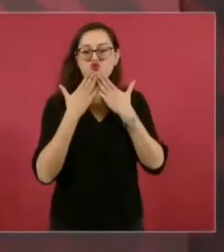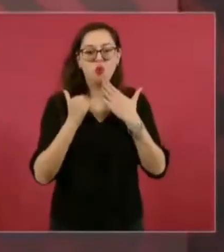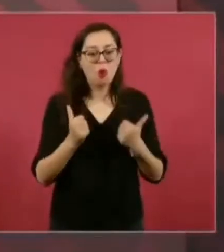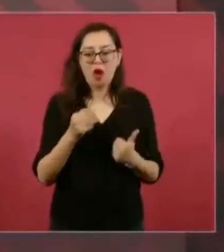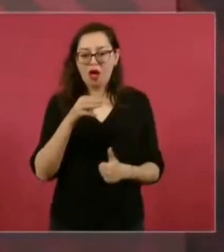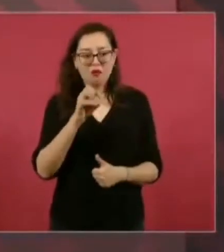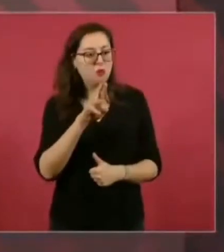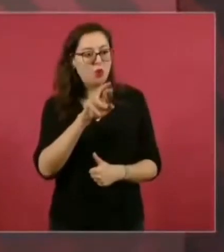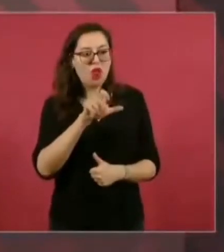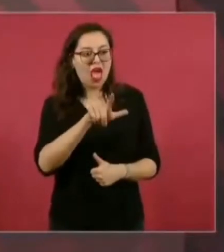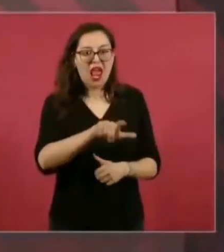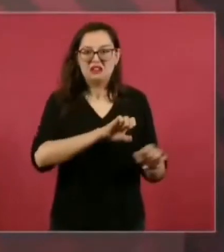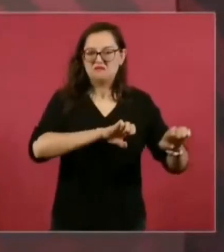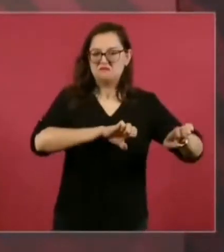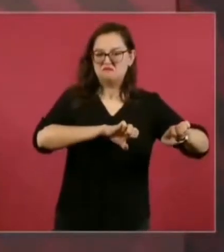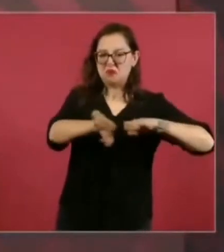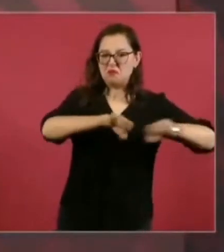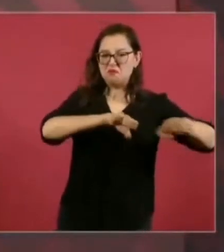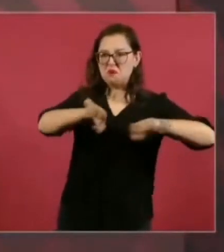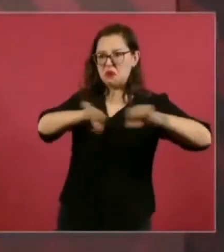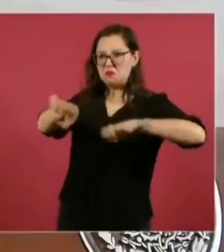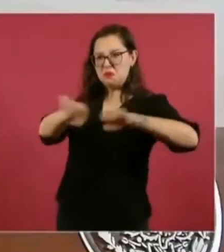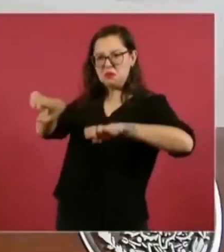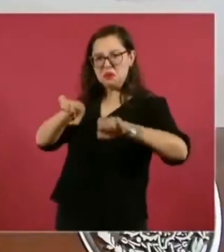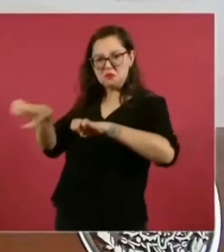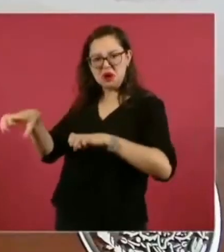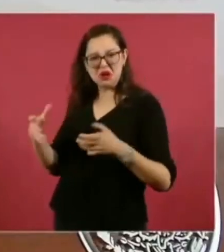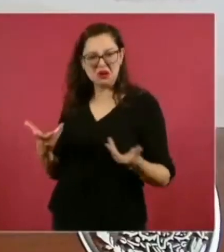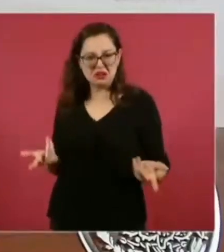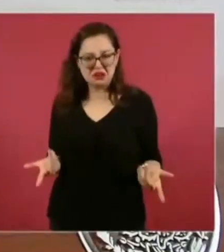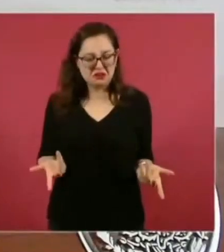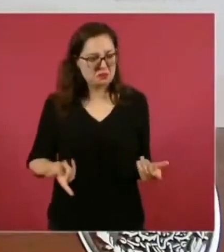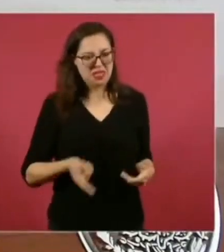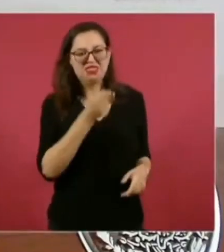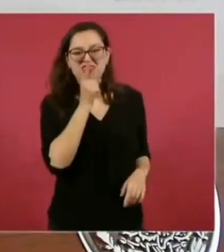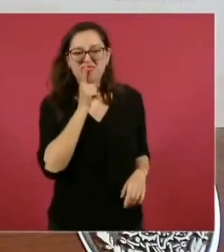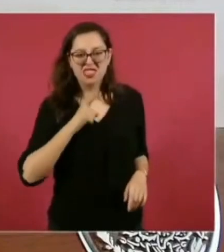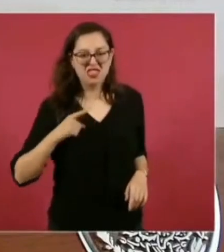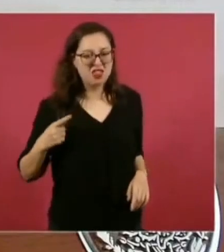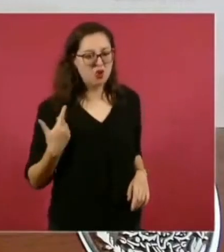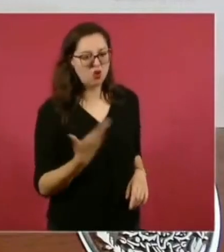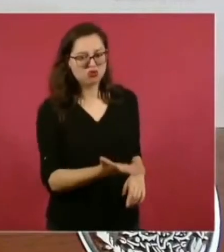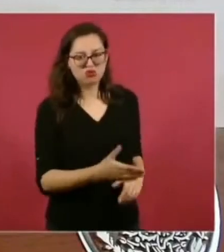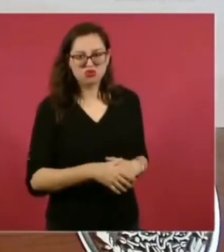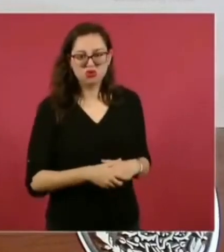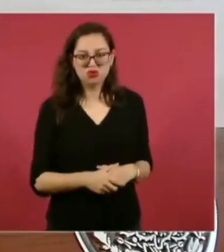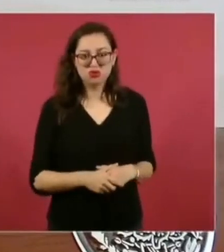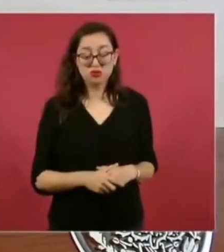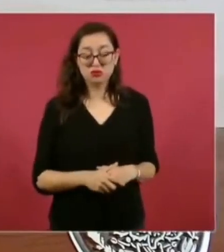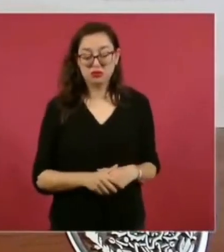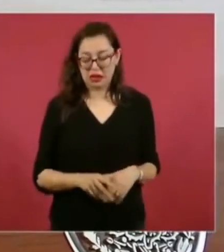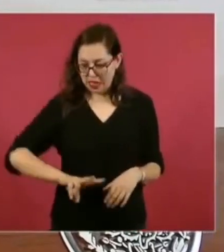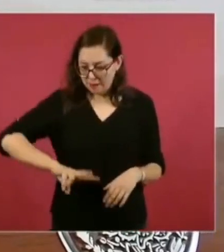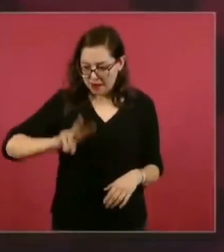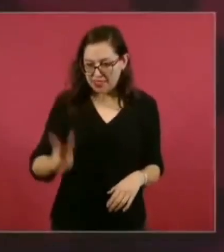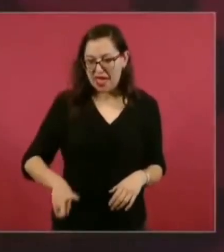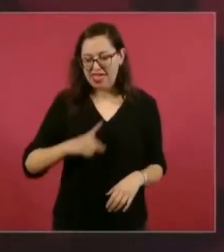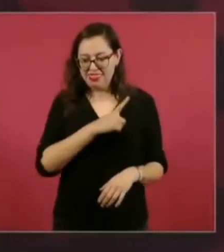es reaccionaria, la verdad es revolucionaria.